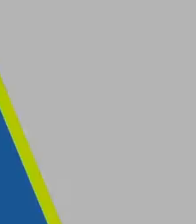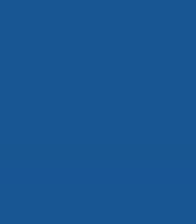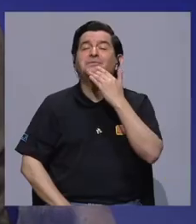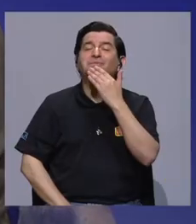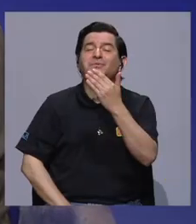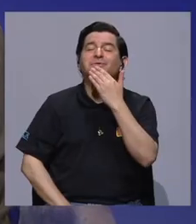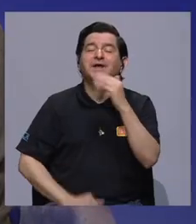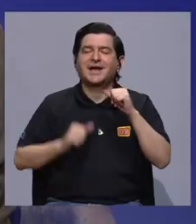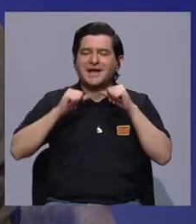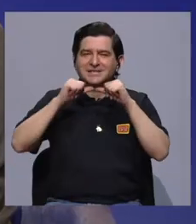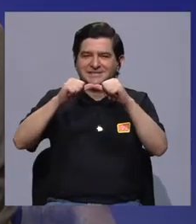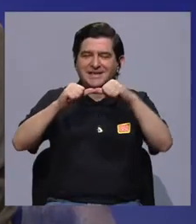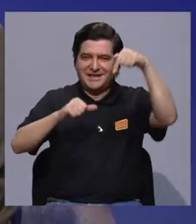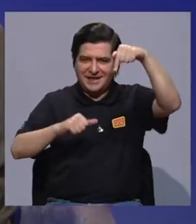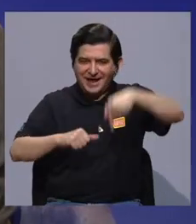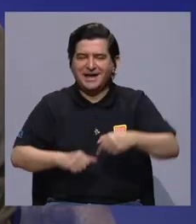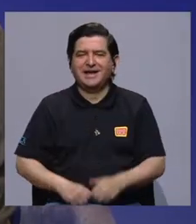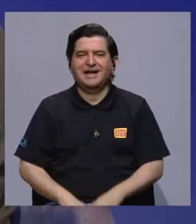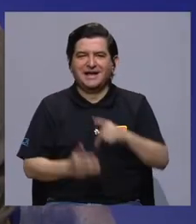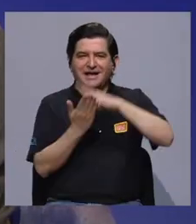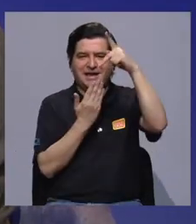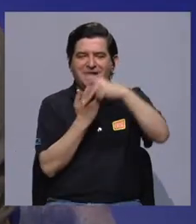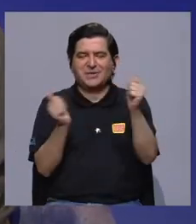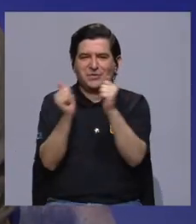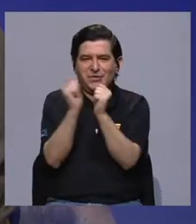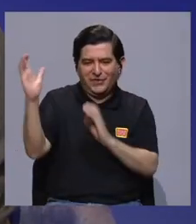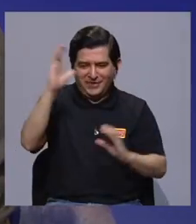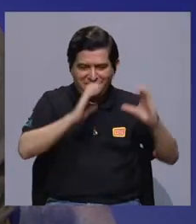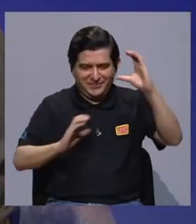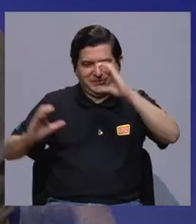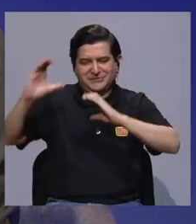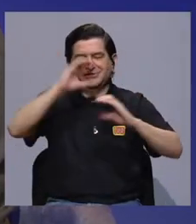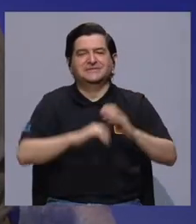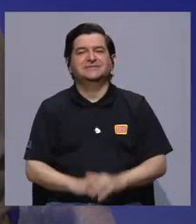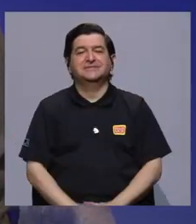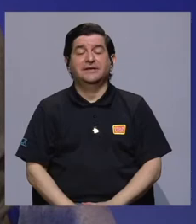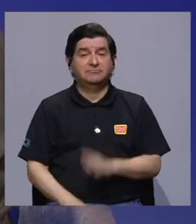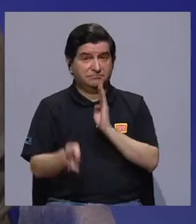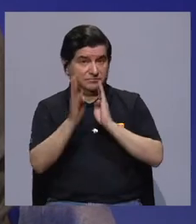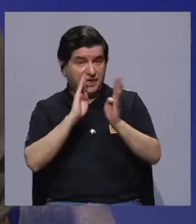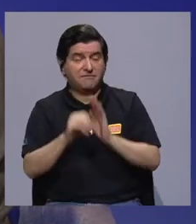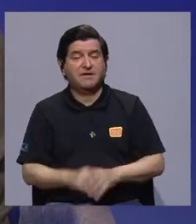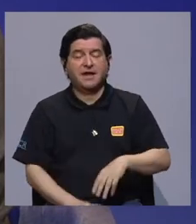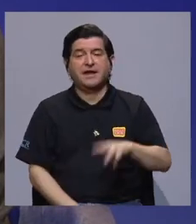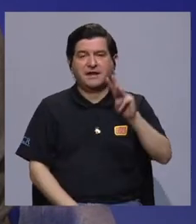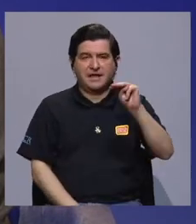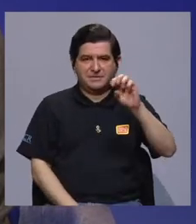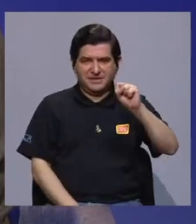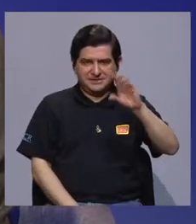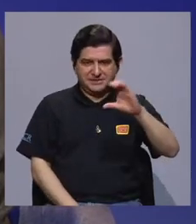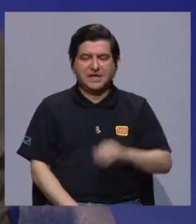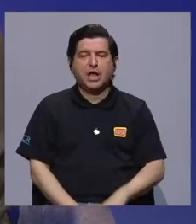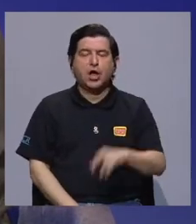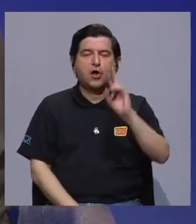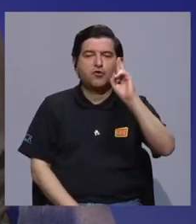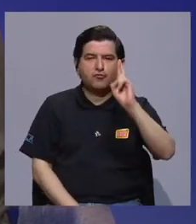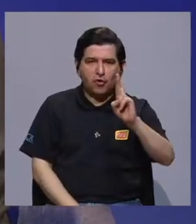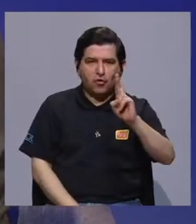Muchas gracias por continuar con nosotros aquí en Conciencia. Estamos hablando con el máster